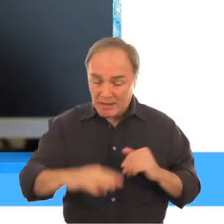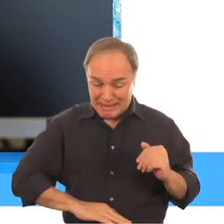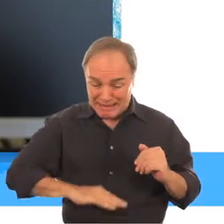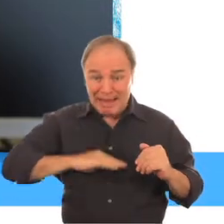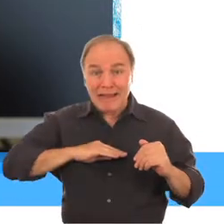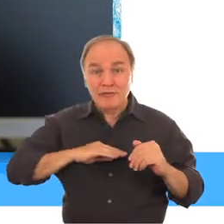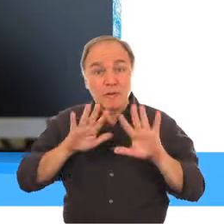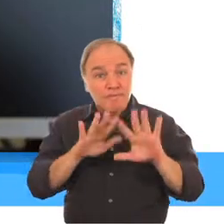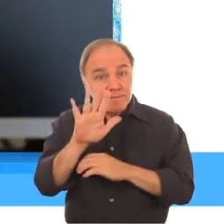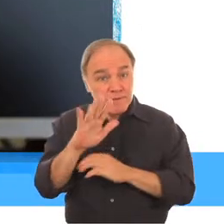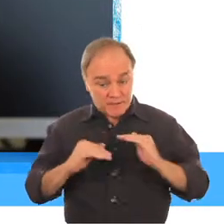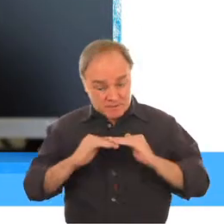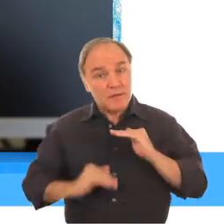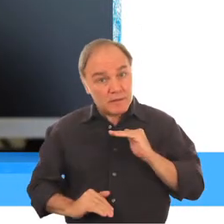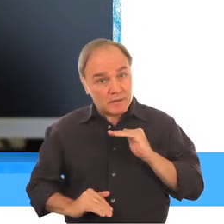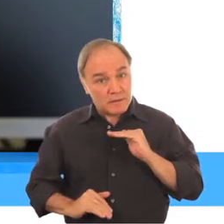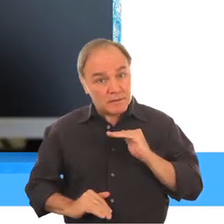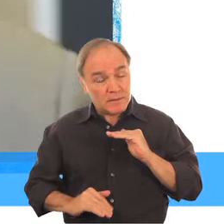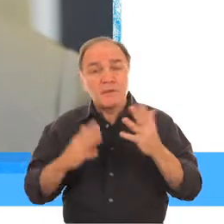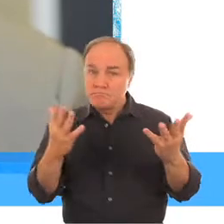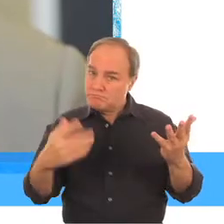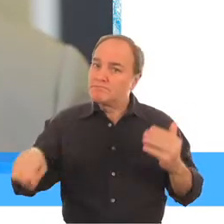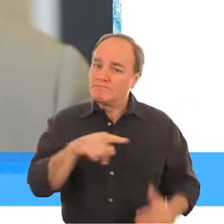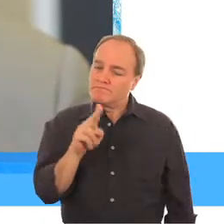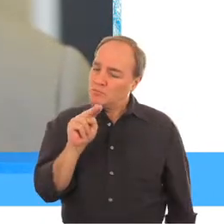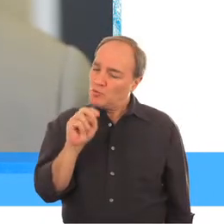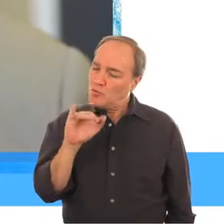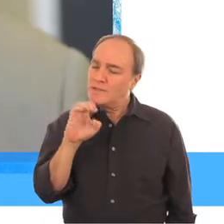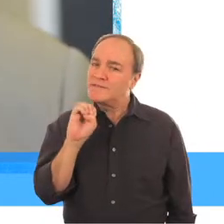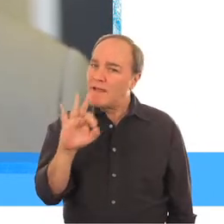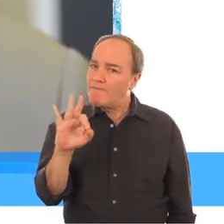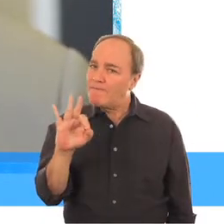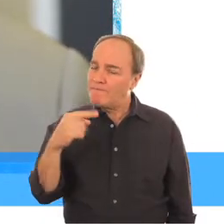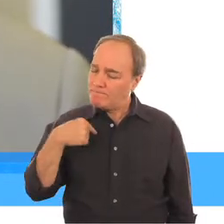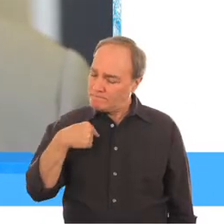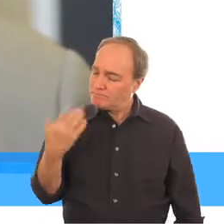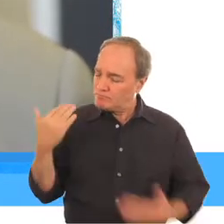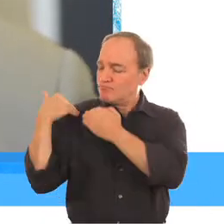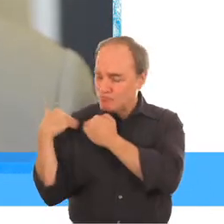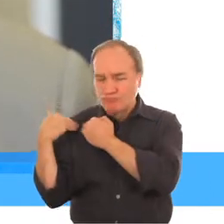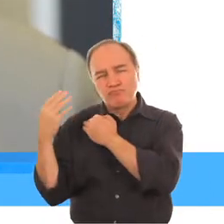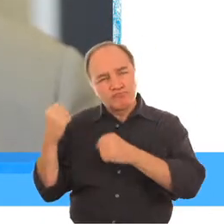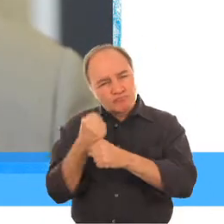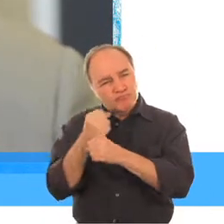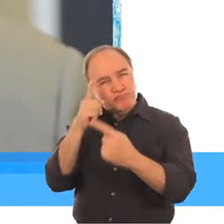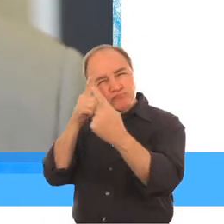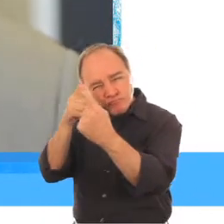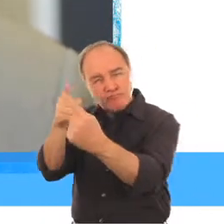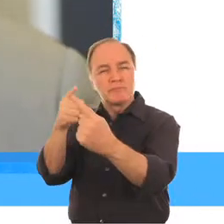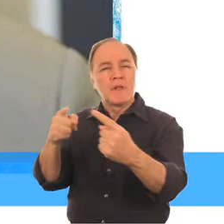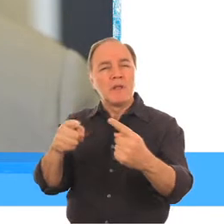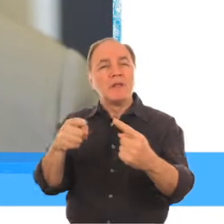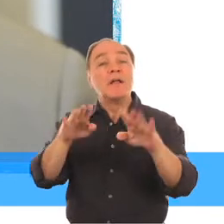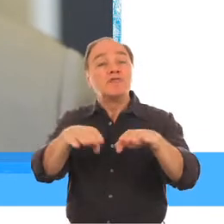millones de niños con discapacidad menores de 15 años. Es nuestra responsabilidad en UNICEF esforzarnos por alcanzar esa meta de